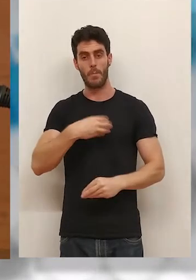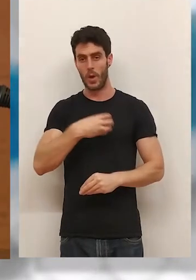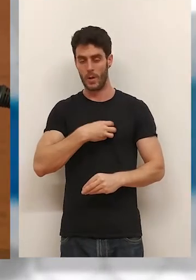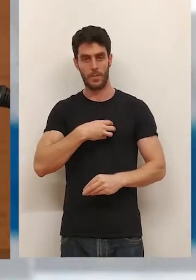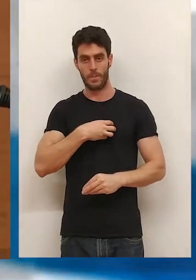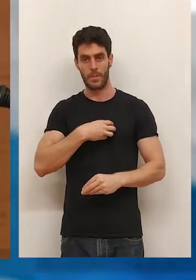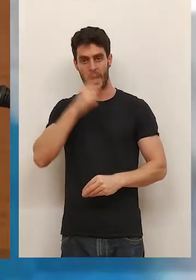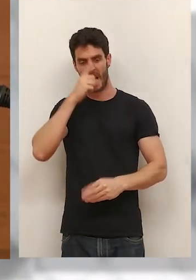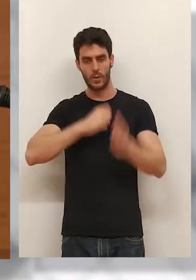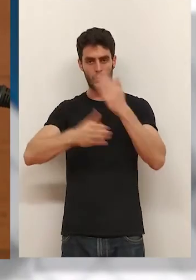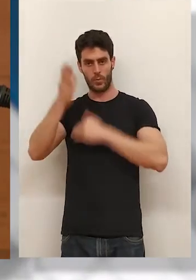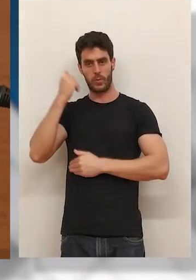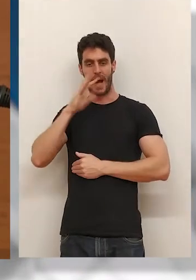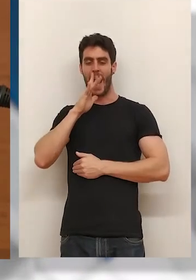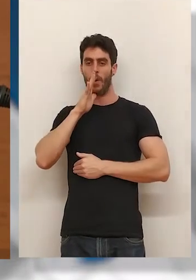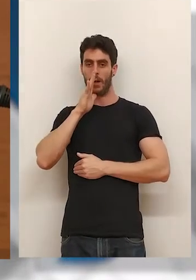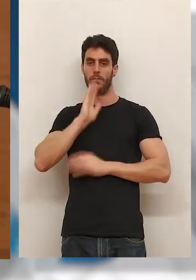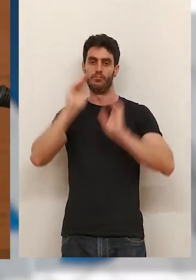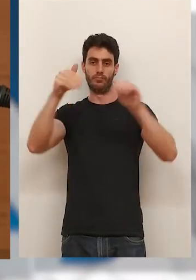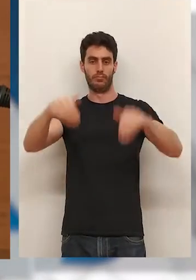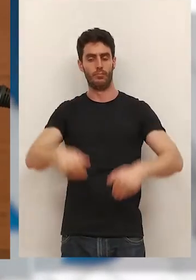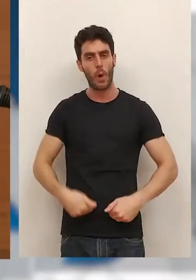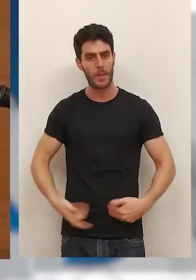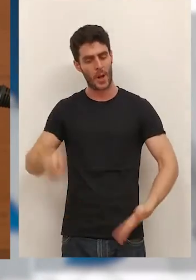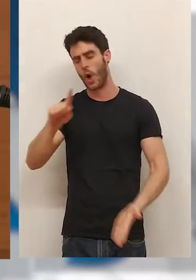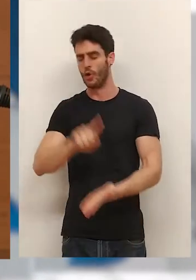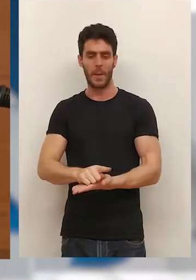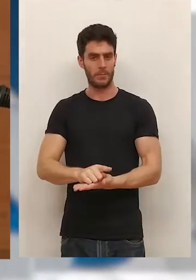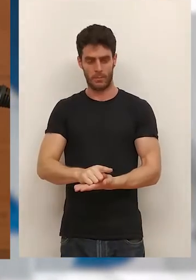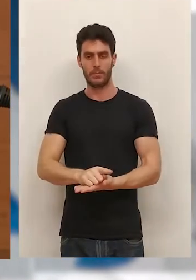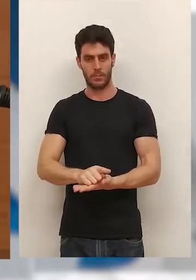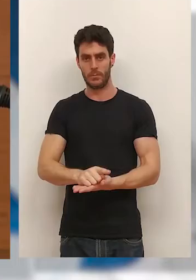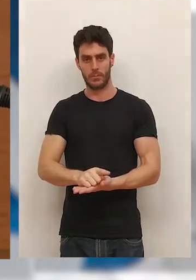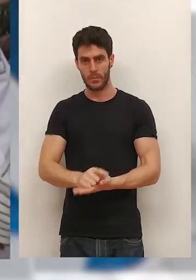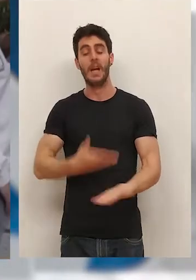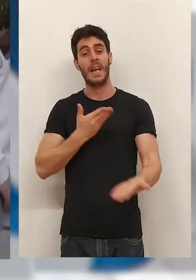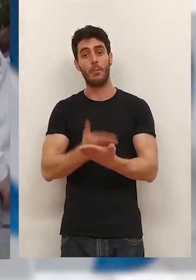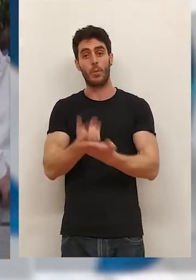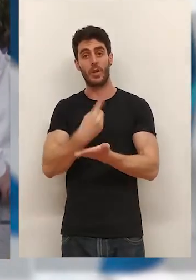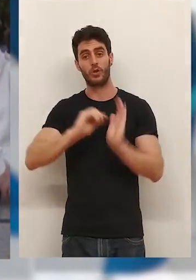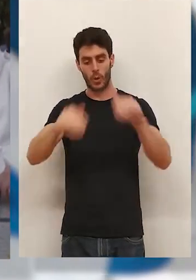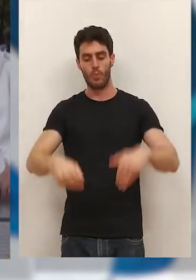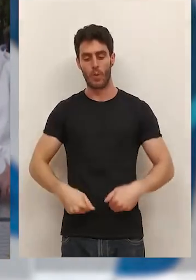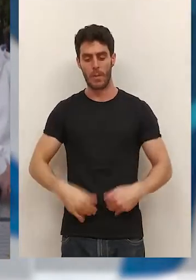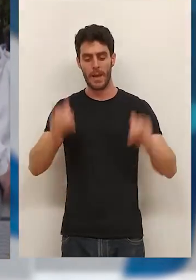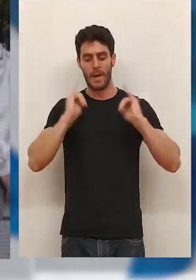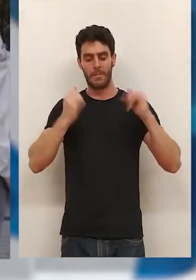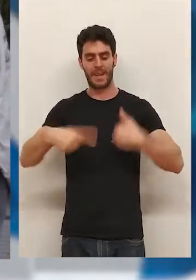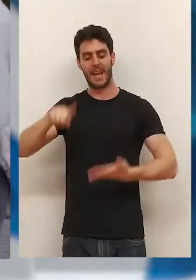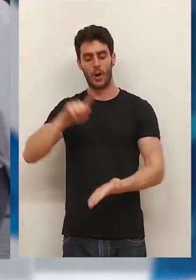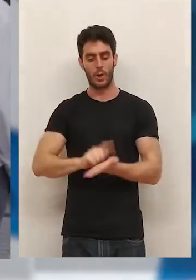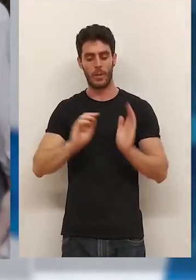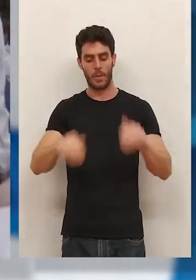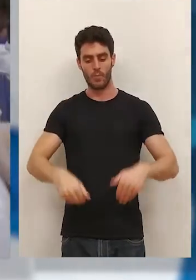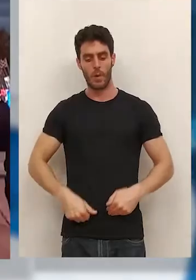ediciones son ahora las propuestas estrellas, son las propuestas que ahora recuperamos. Las fiestas recuperan músculo